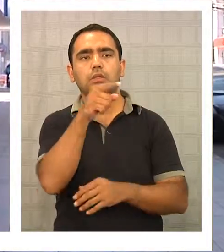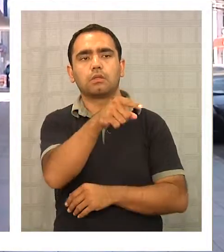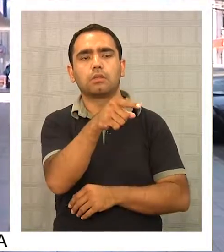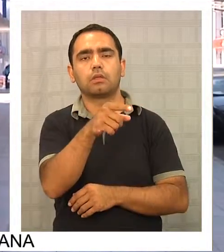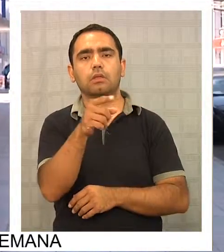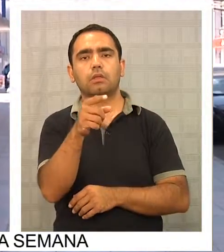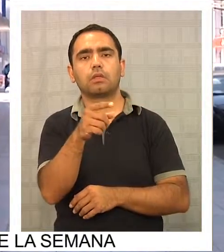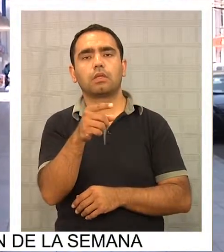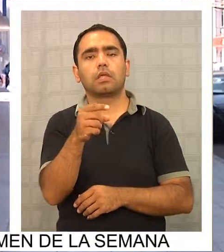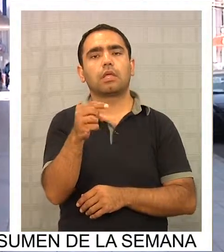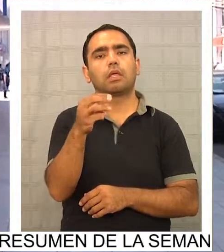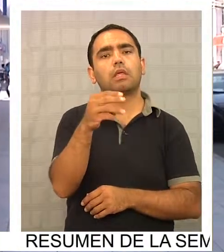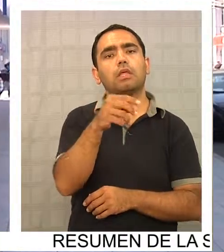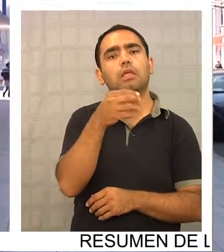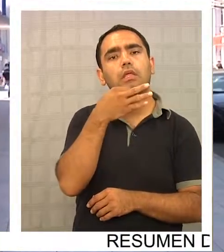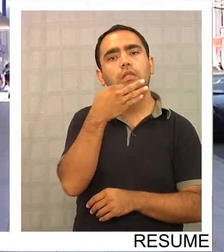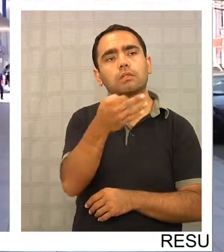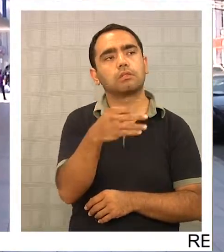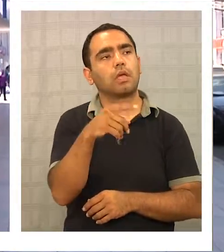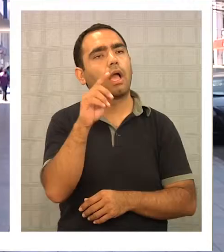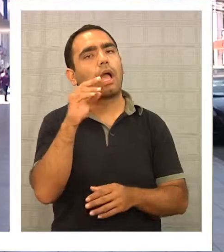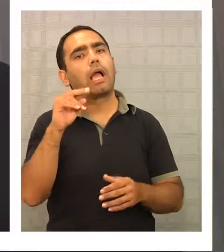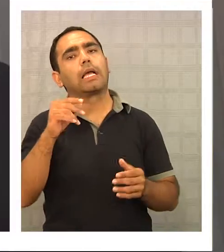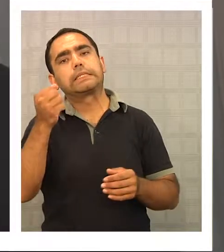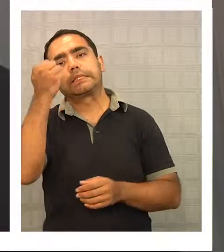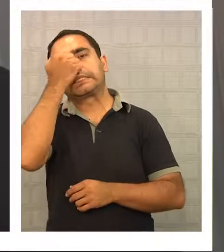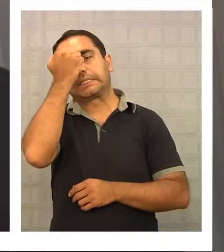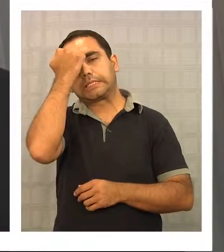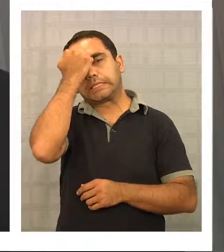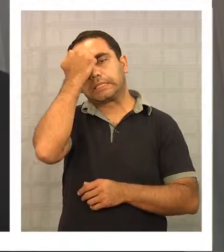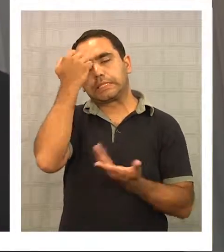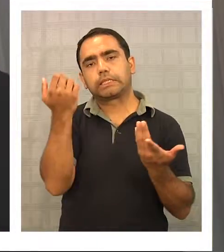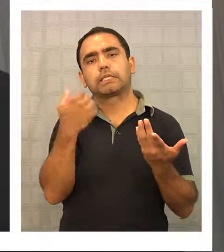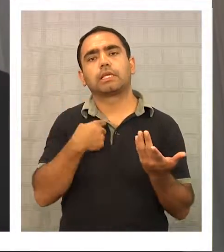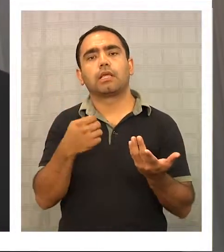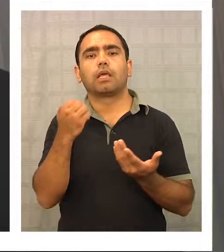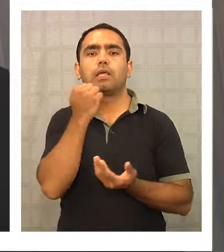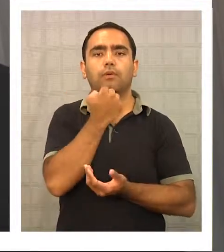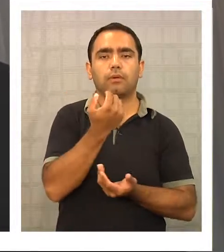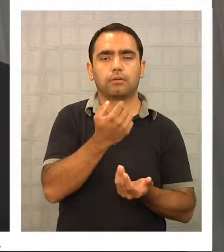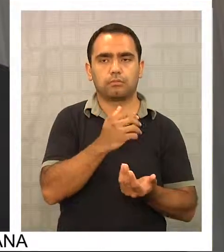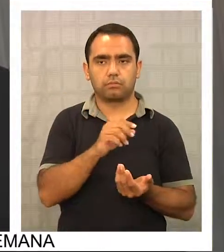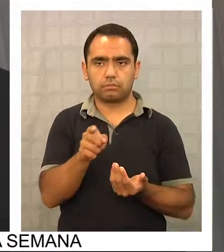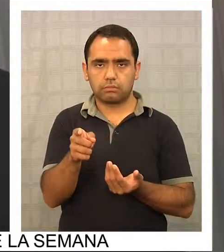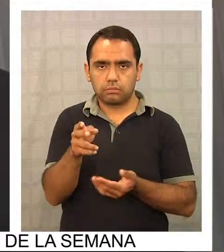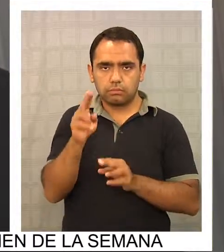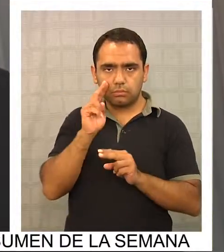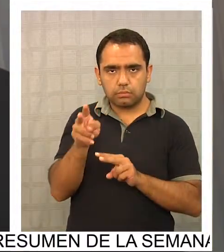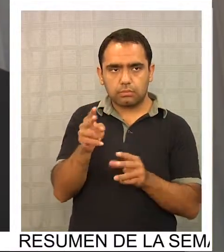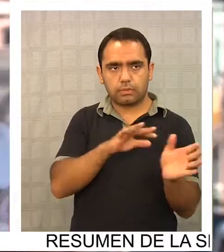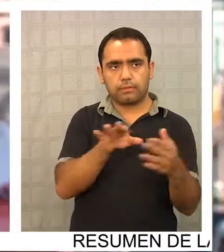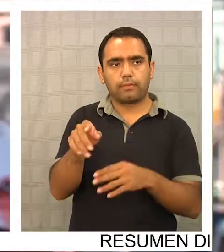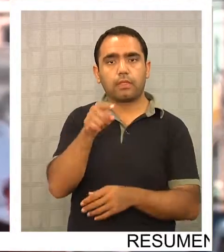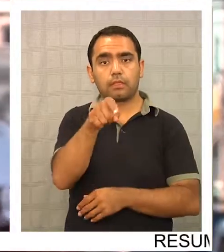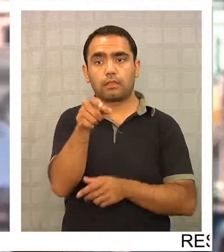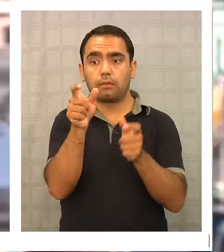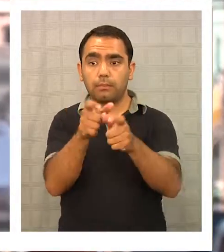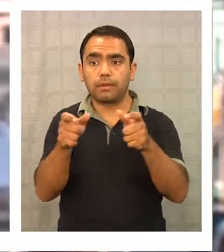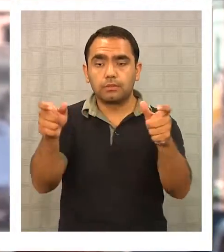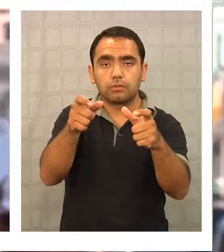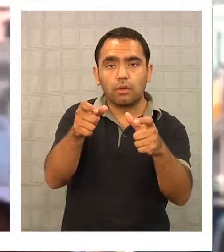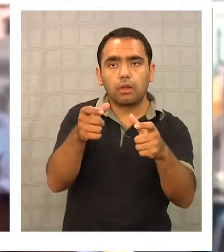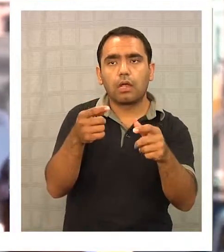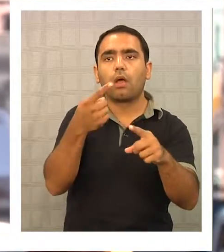no era la solución para la crisis que se vivía en el país. Añade el dirigente que esta acción dio lugar a medidas de exilio contra estas